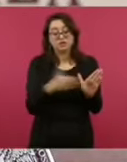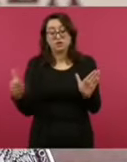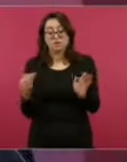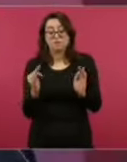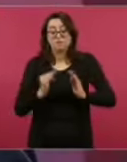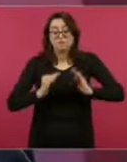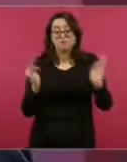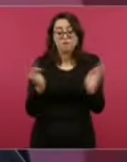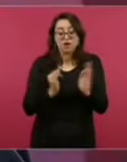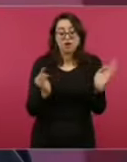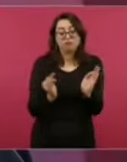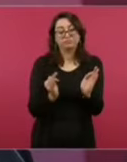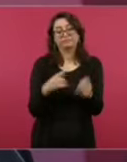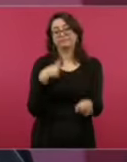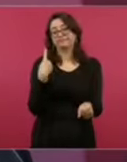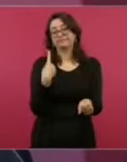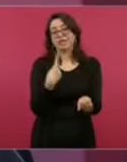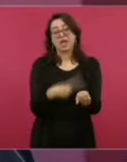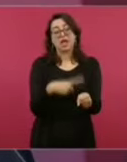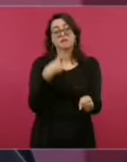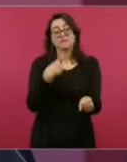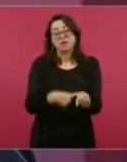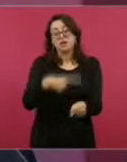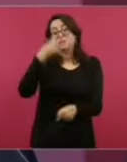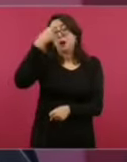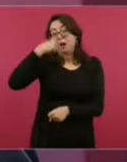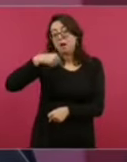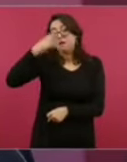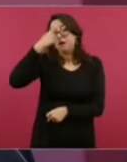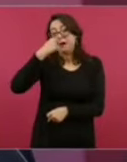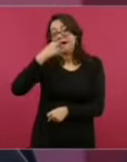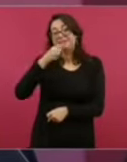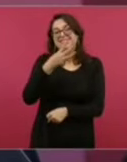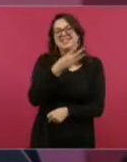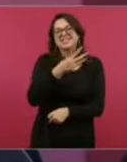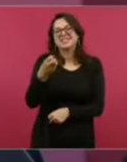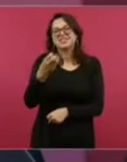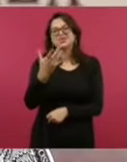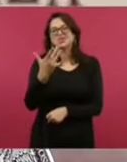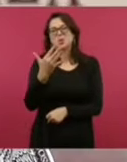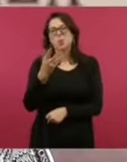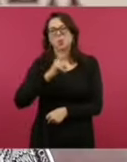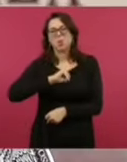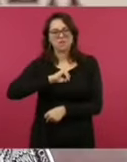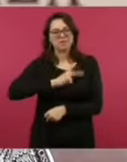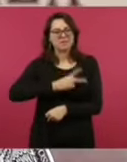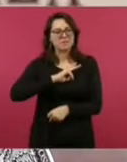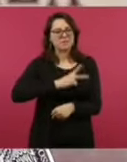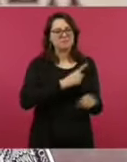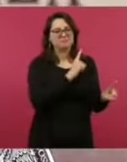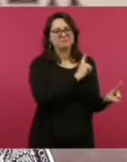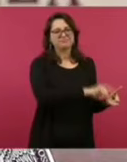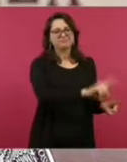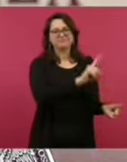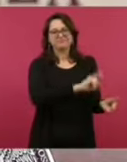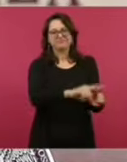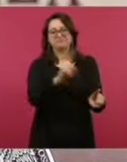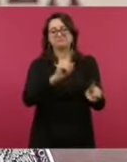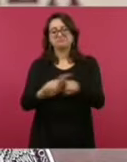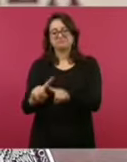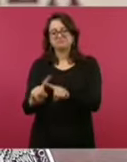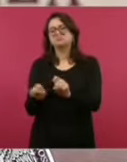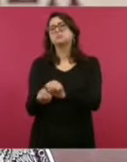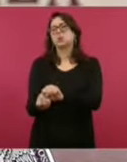influenza y de más de 350 virus respiratorios, muy probablemente el virus SARS-CoV-2, causante de COVID-19,